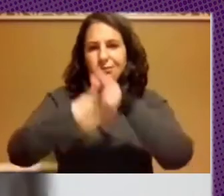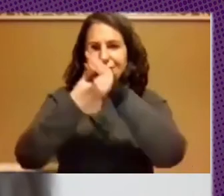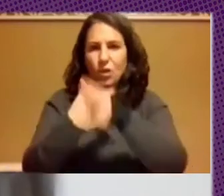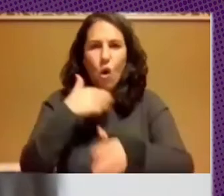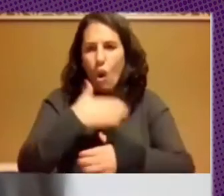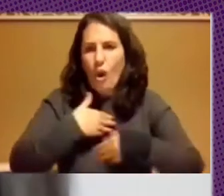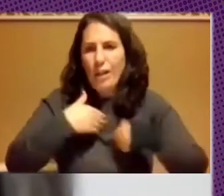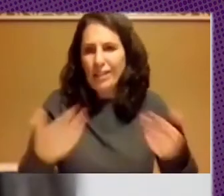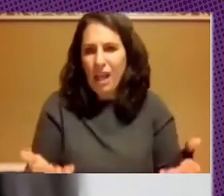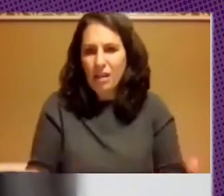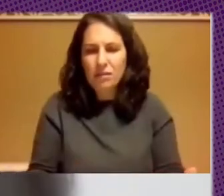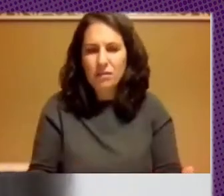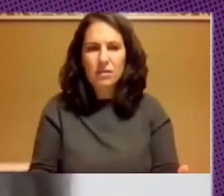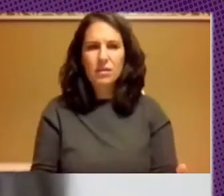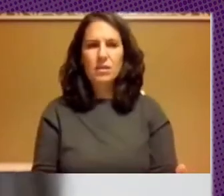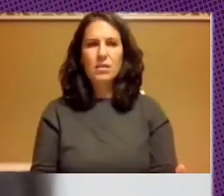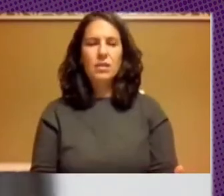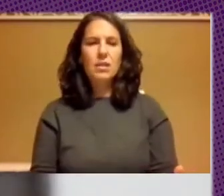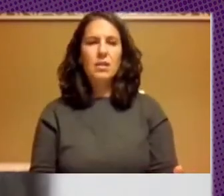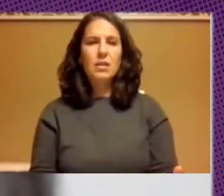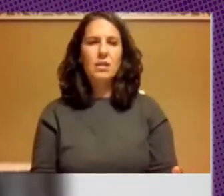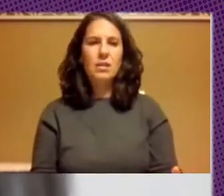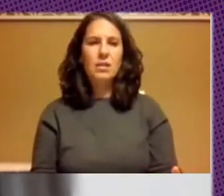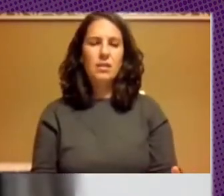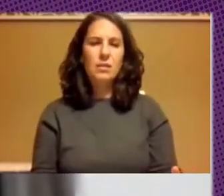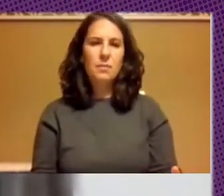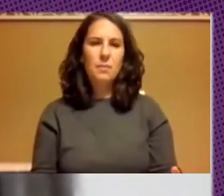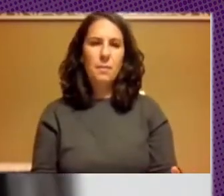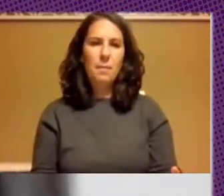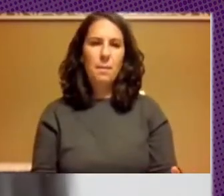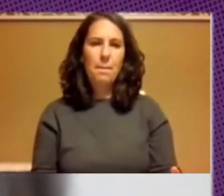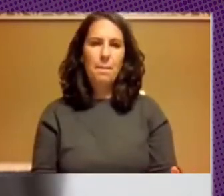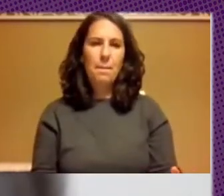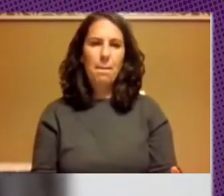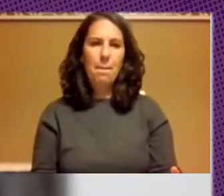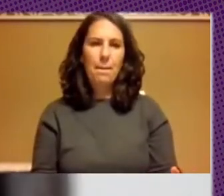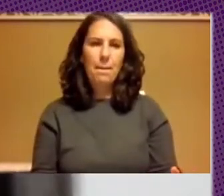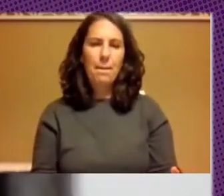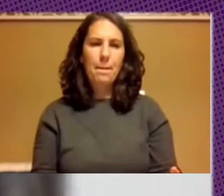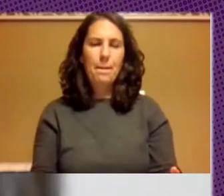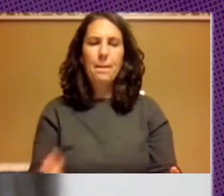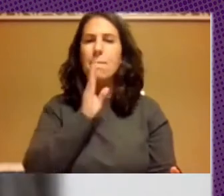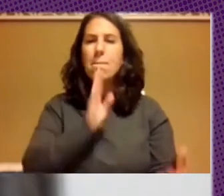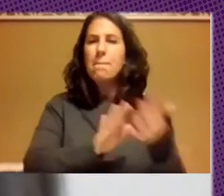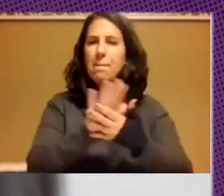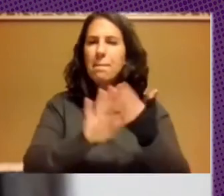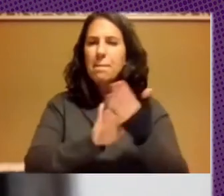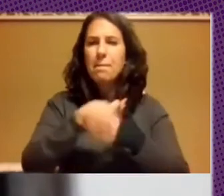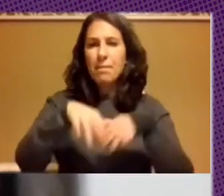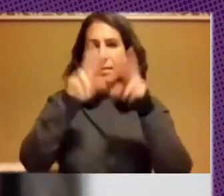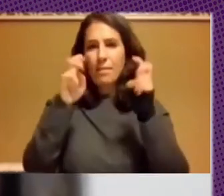pensemos aquí trayendo este caso que estamos aquí hablando a través de Zoom